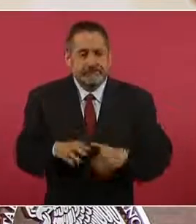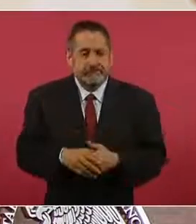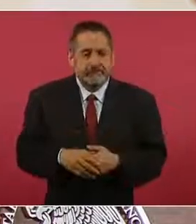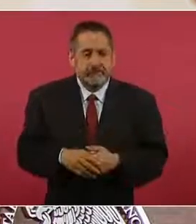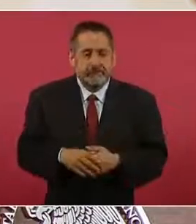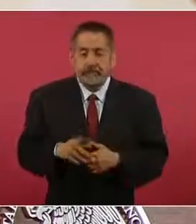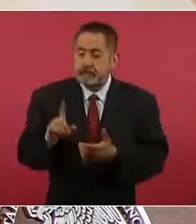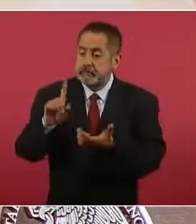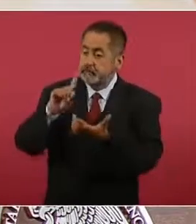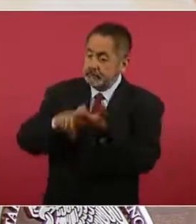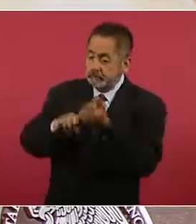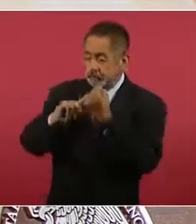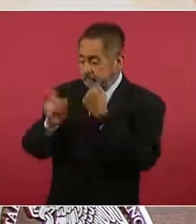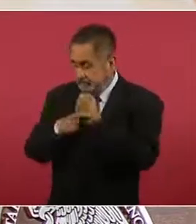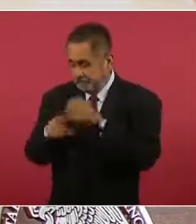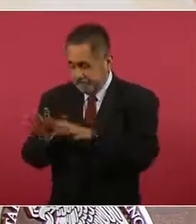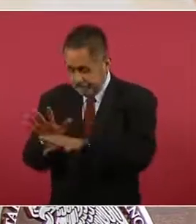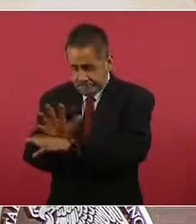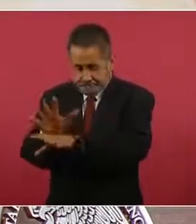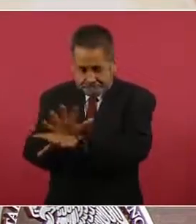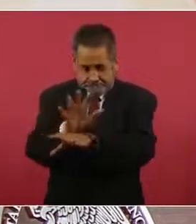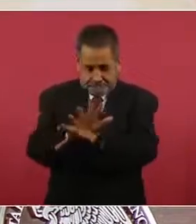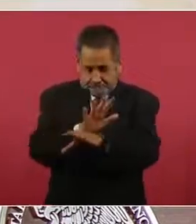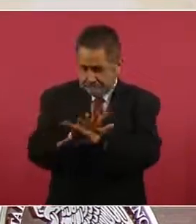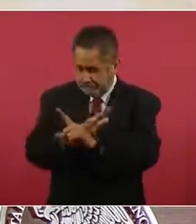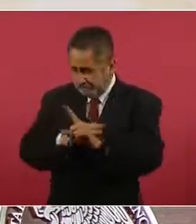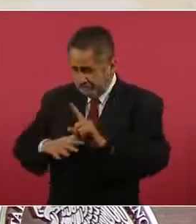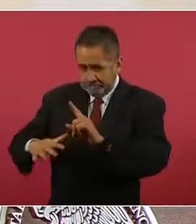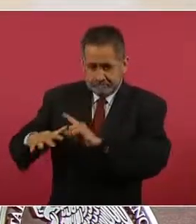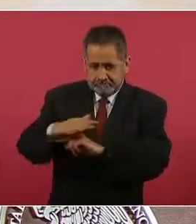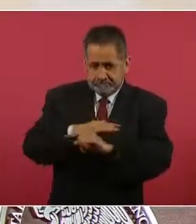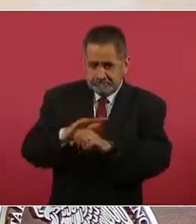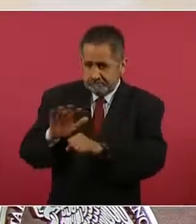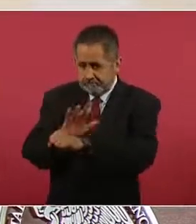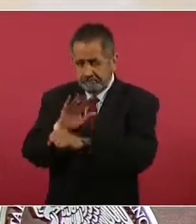si cambia, como decía Ortega y Gasset,